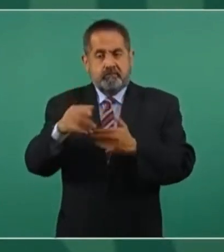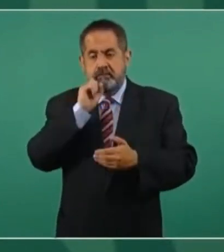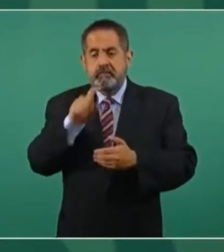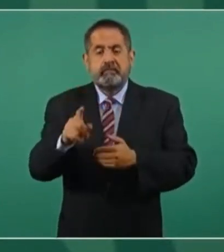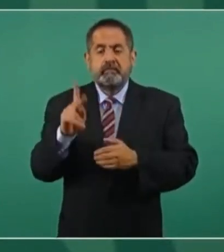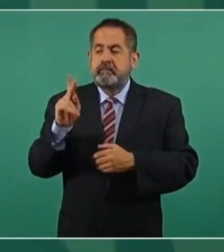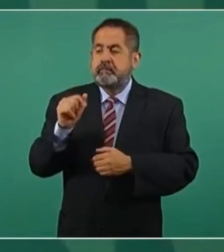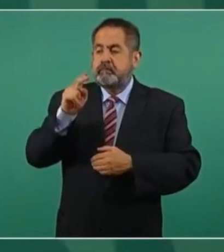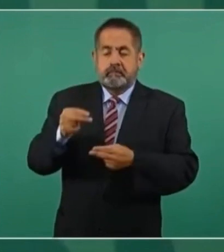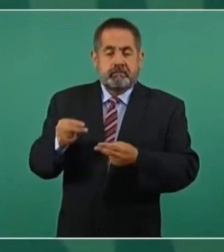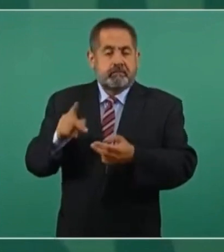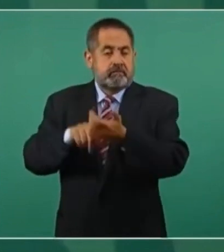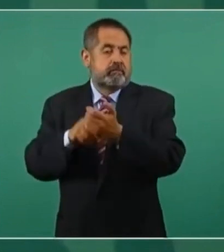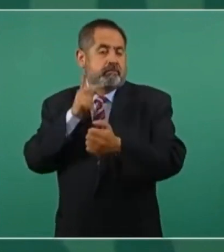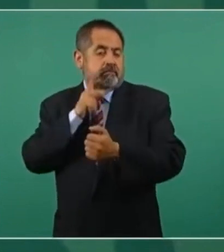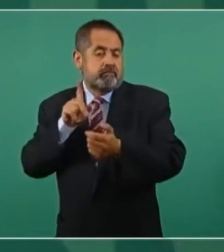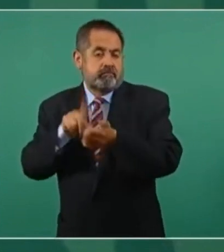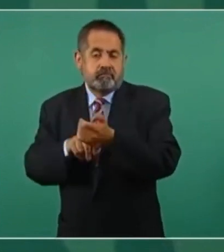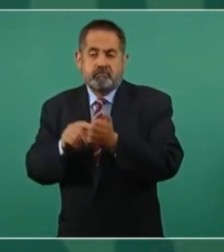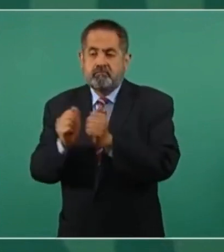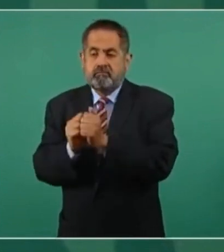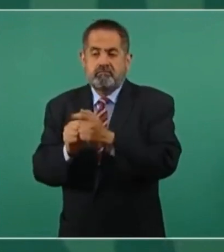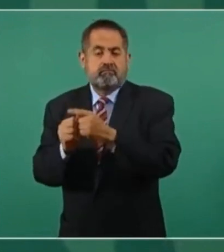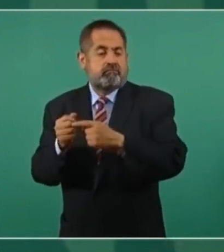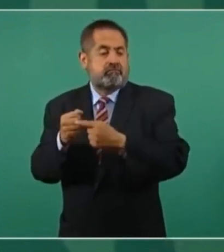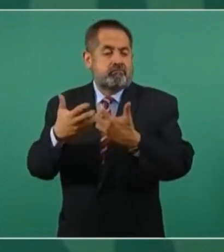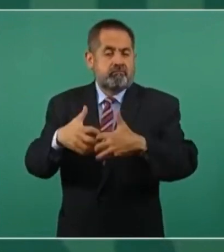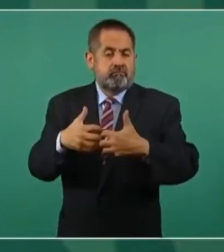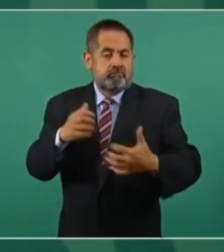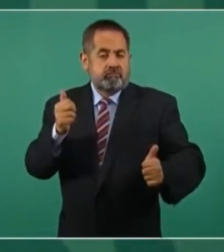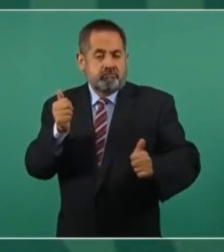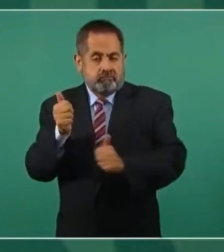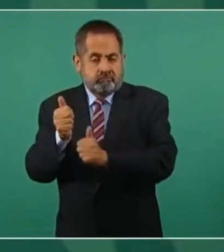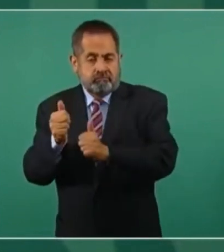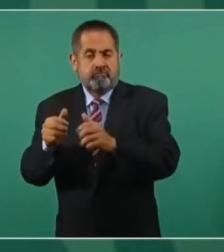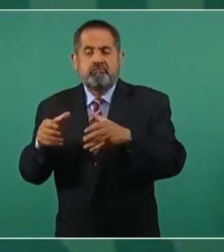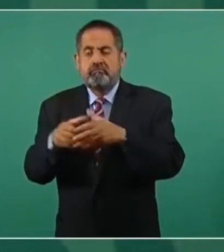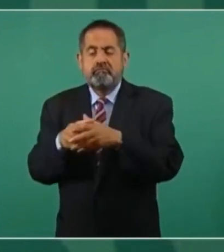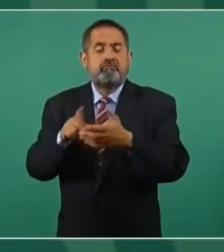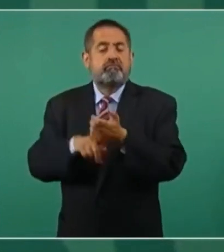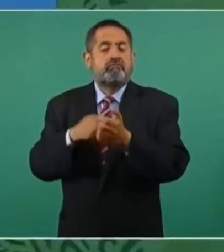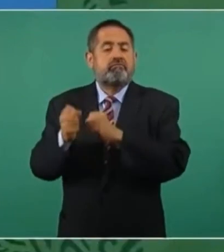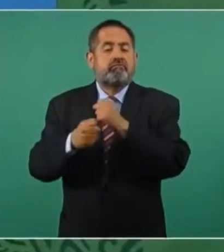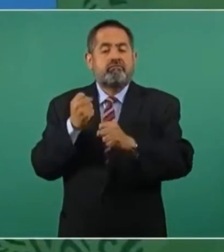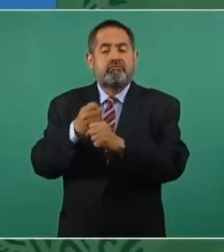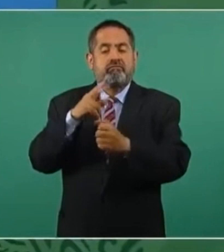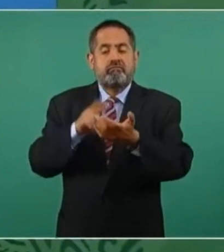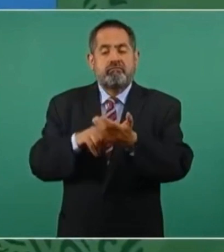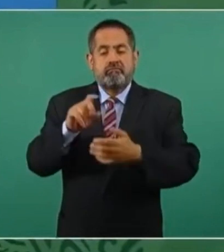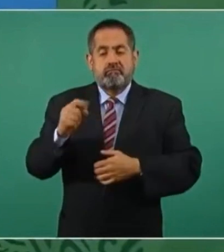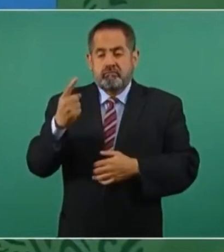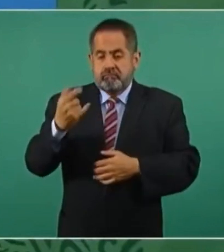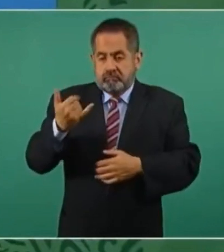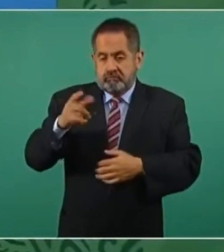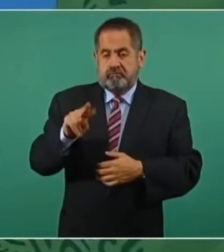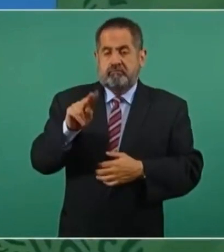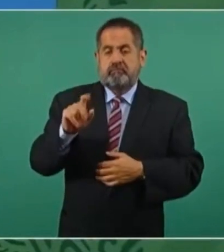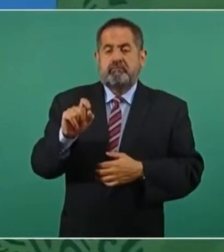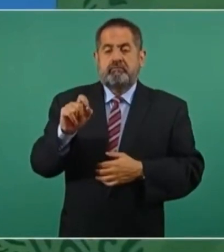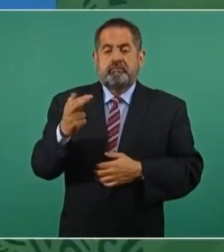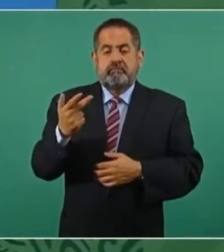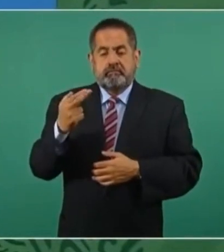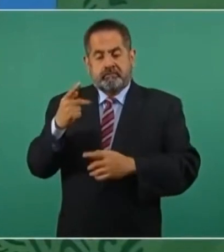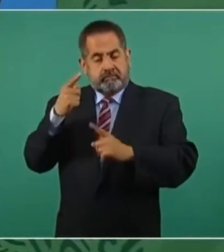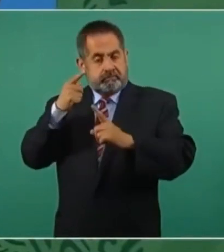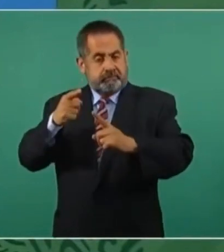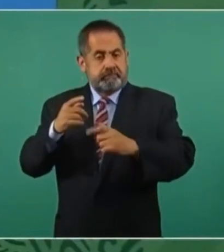Negocios de Pemex y sus Empresas Productivas Subsidiarias 2021-2025, y